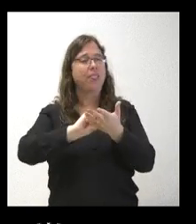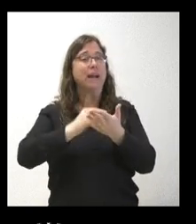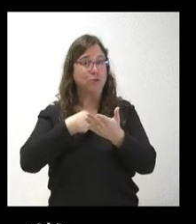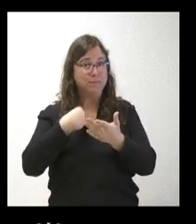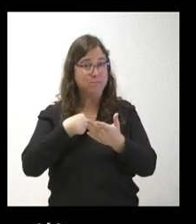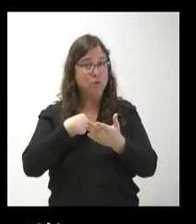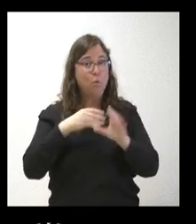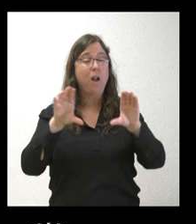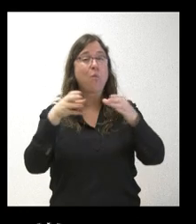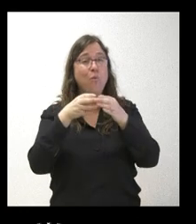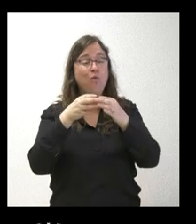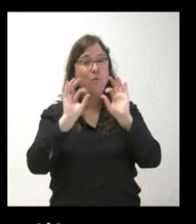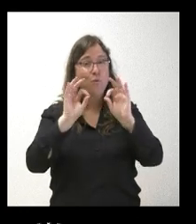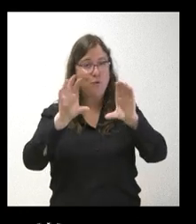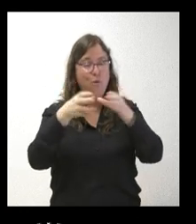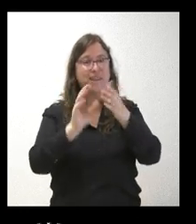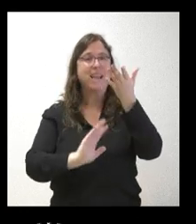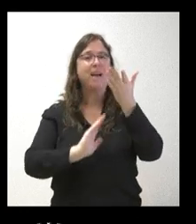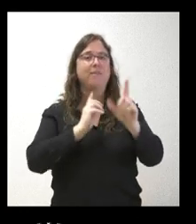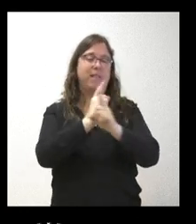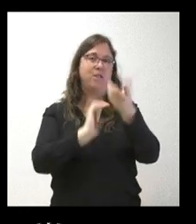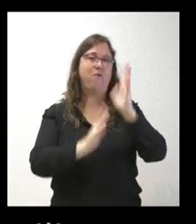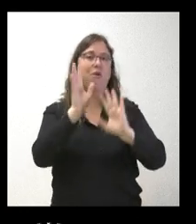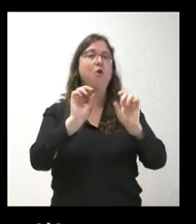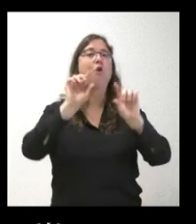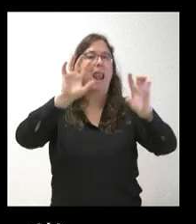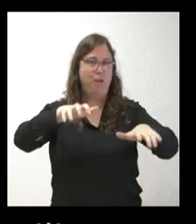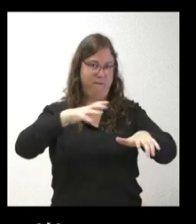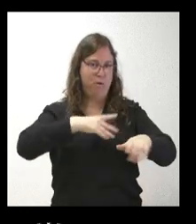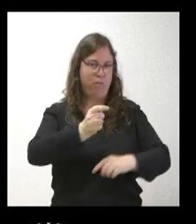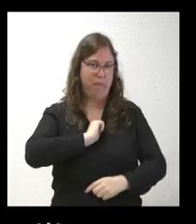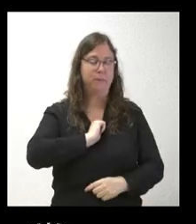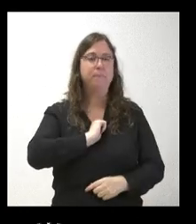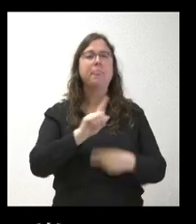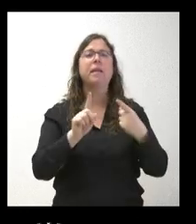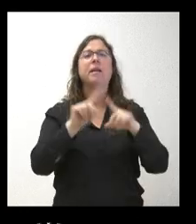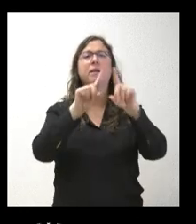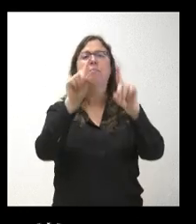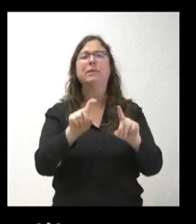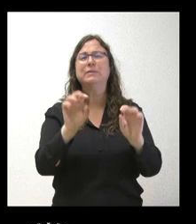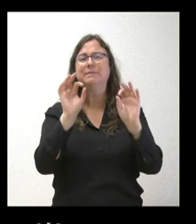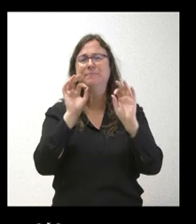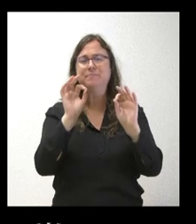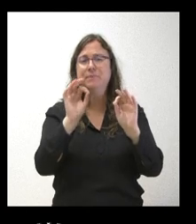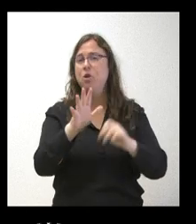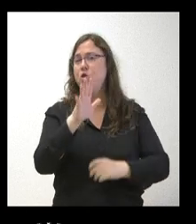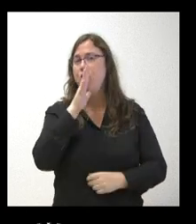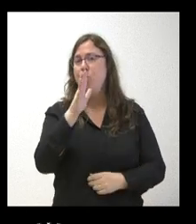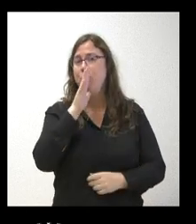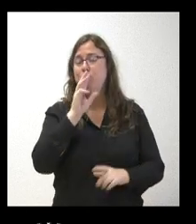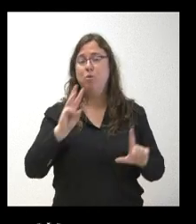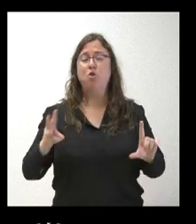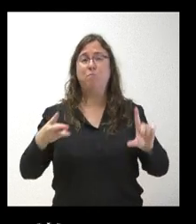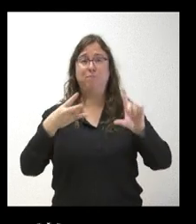las cuadrillas de incendios, en este caso para la provincia de León. En cuanto a las preguntas, es una precisión que es por qué no está en el portal de huella